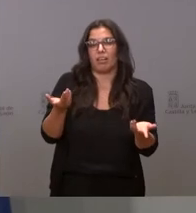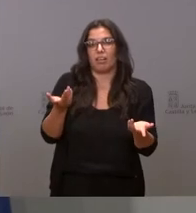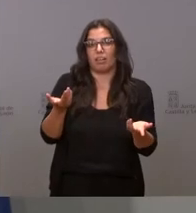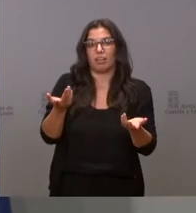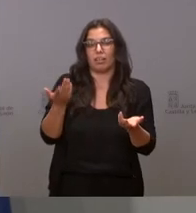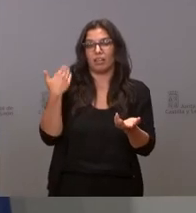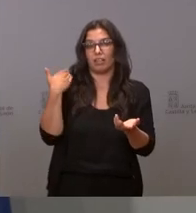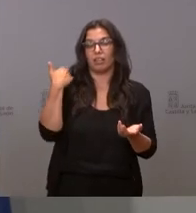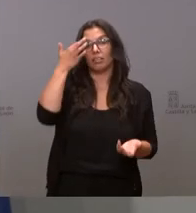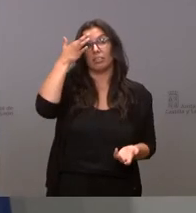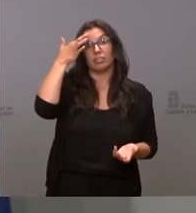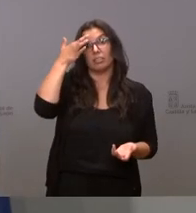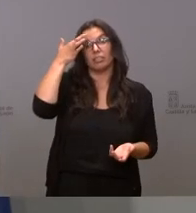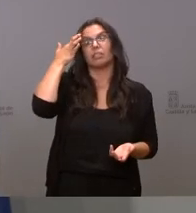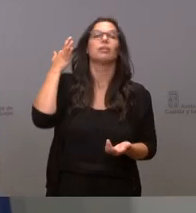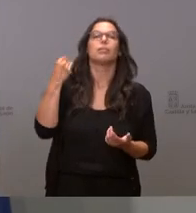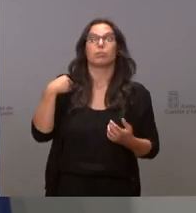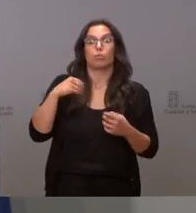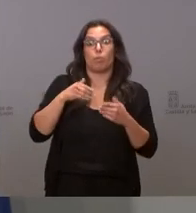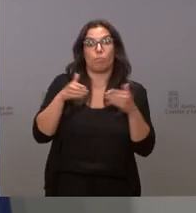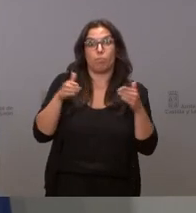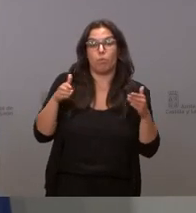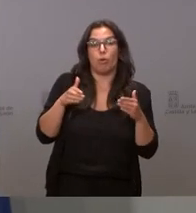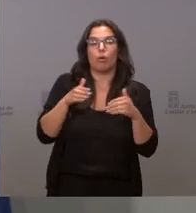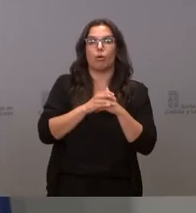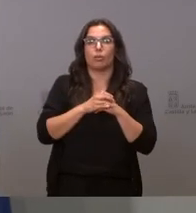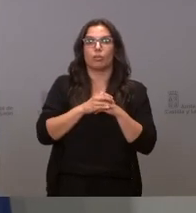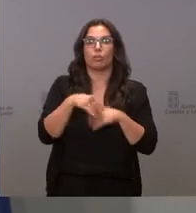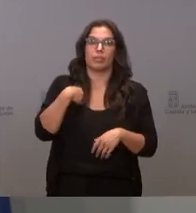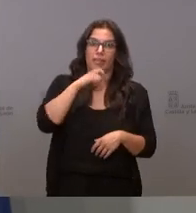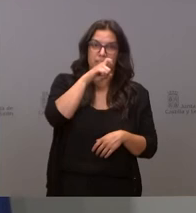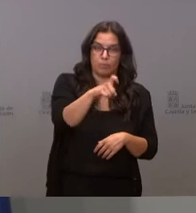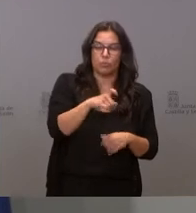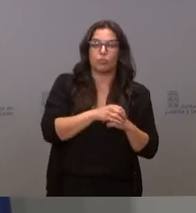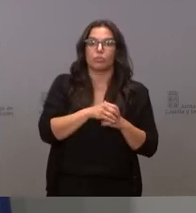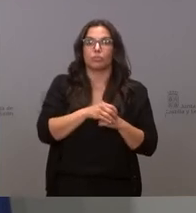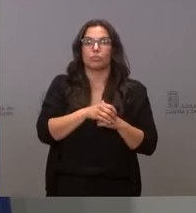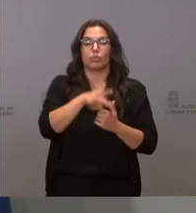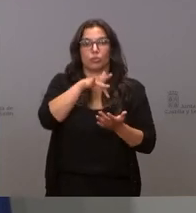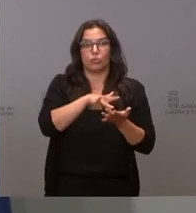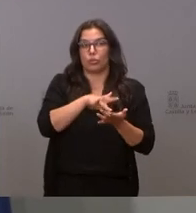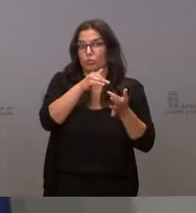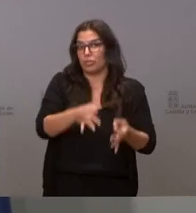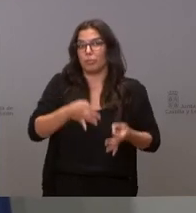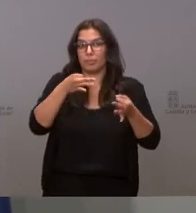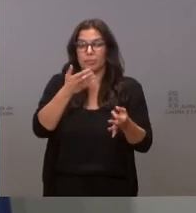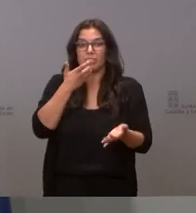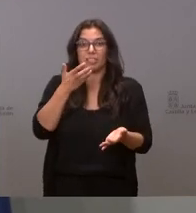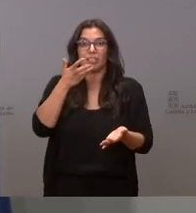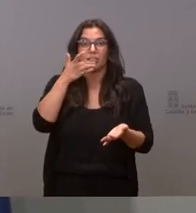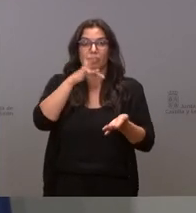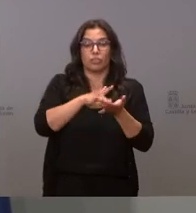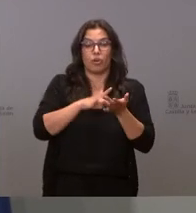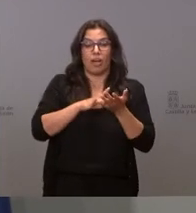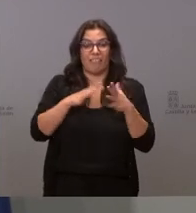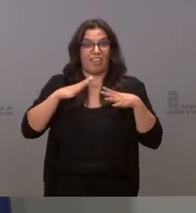ocurrió en el inicio de la pandemia lo dijimos en el inicio de la pandemia ocurrió cada vez que ha habido periodos no